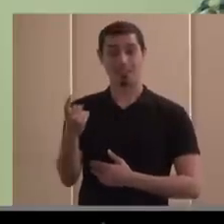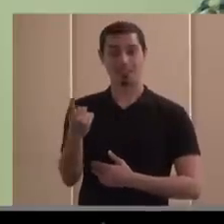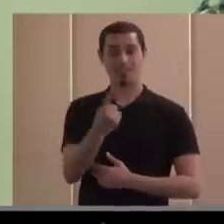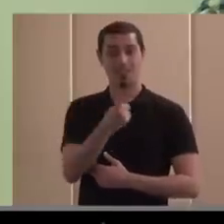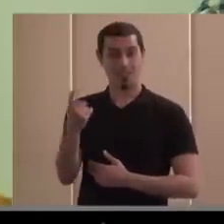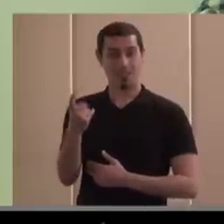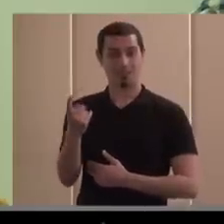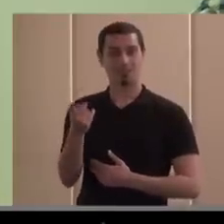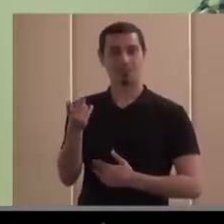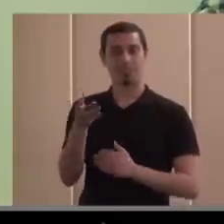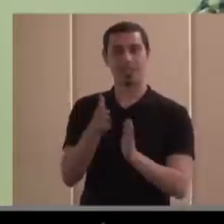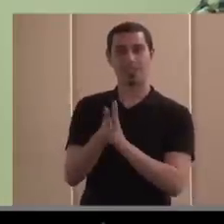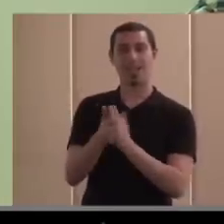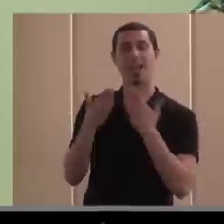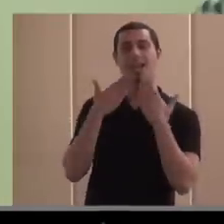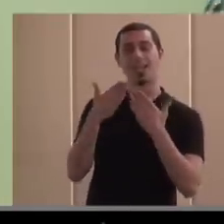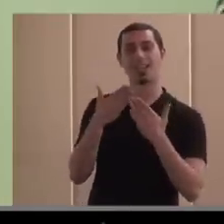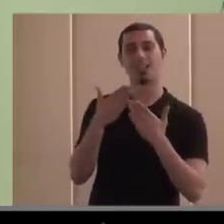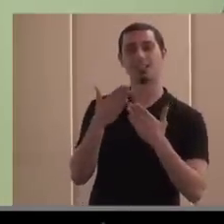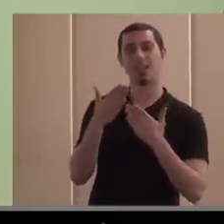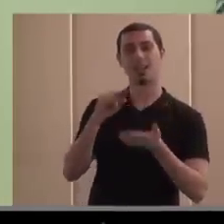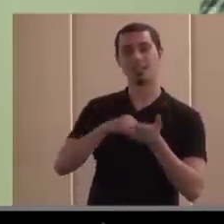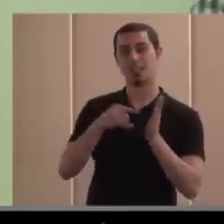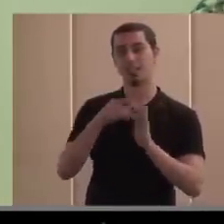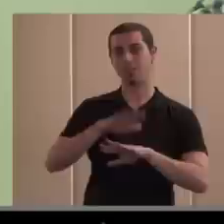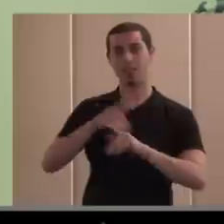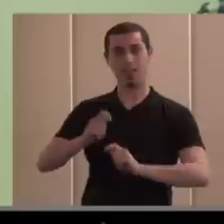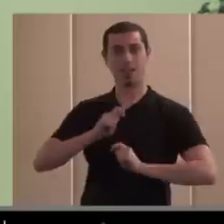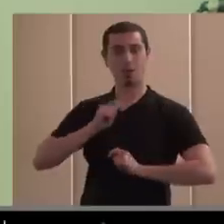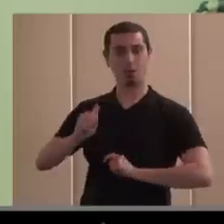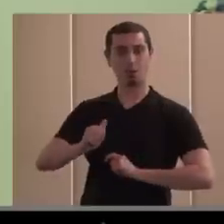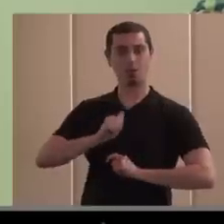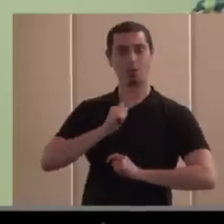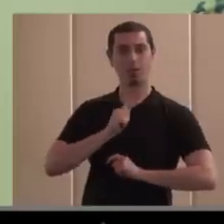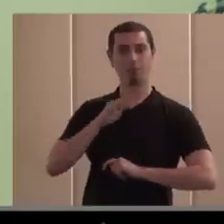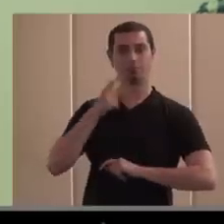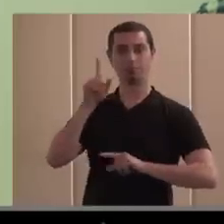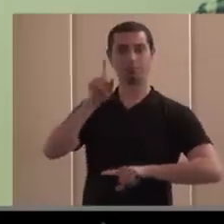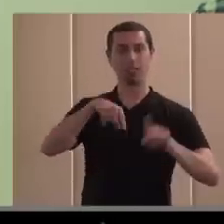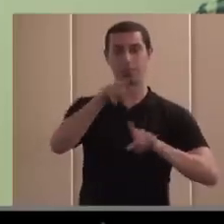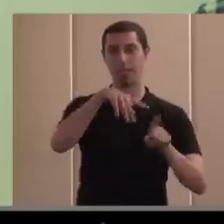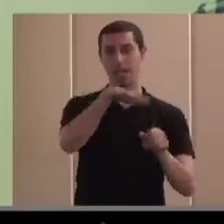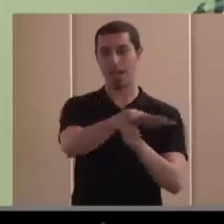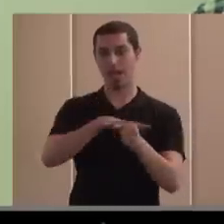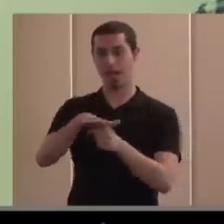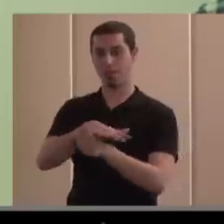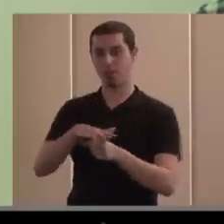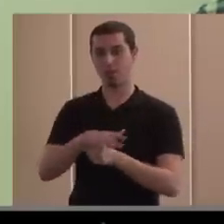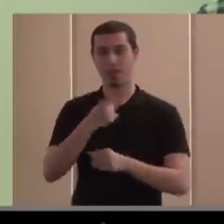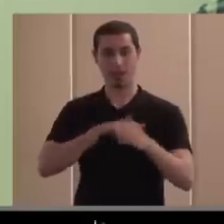a través del aprendizaje que nos permite también los diferentes ámbitos de actuación en los que estamos, ¿no?